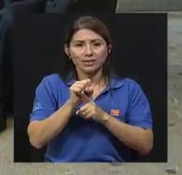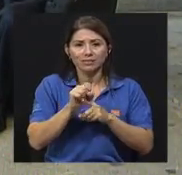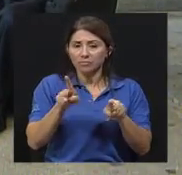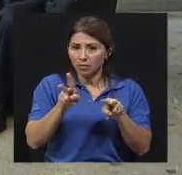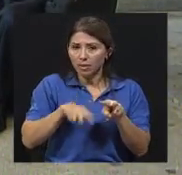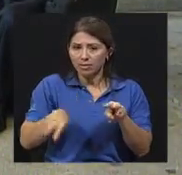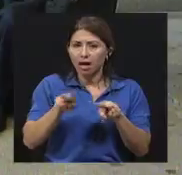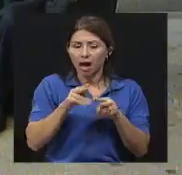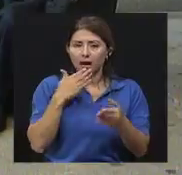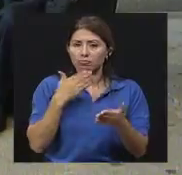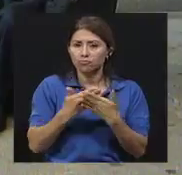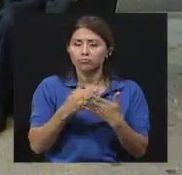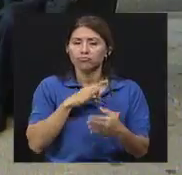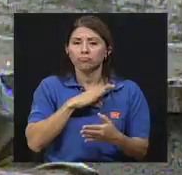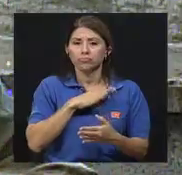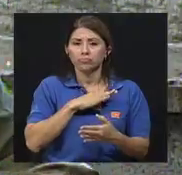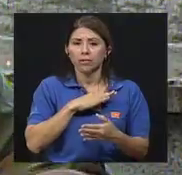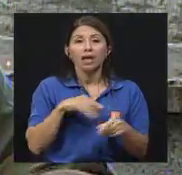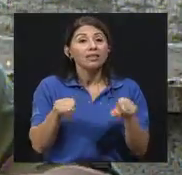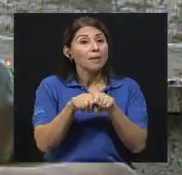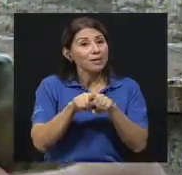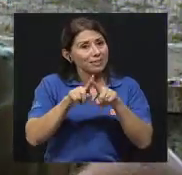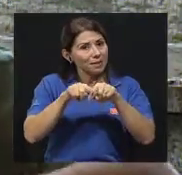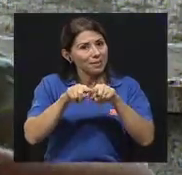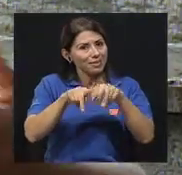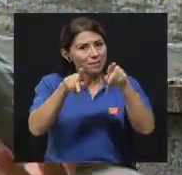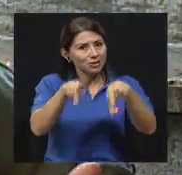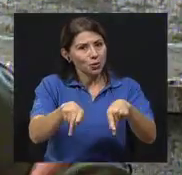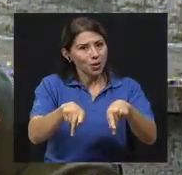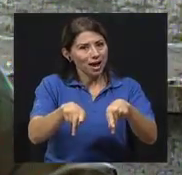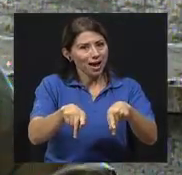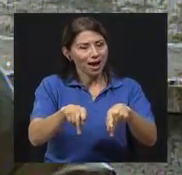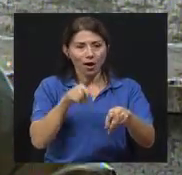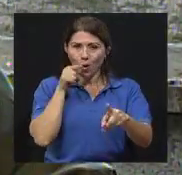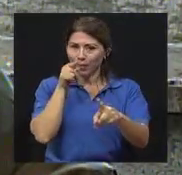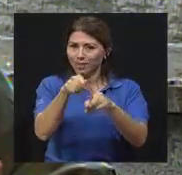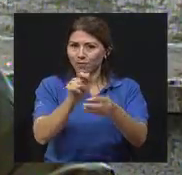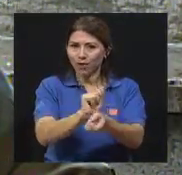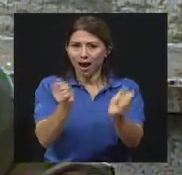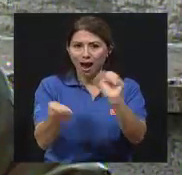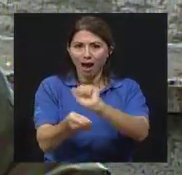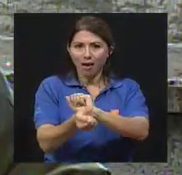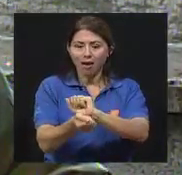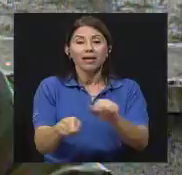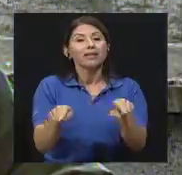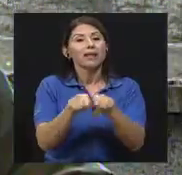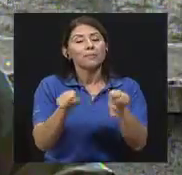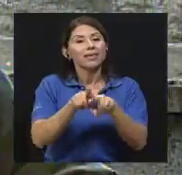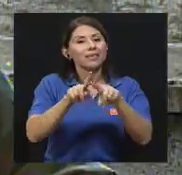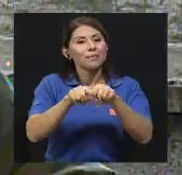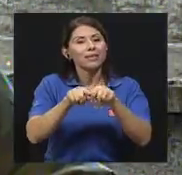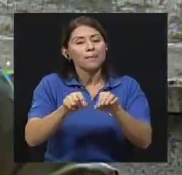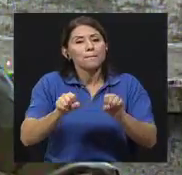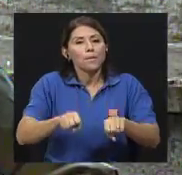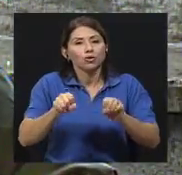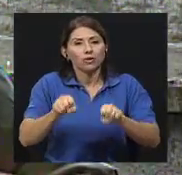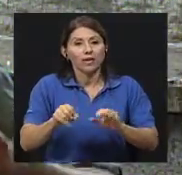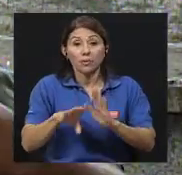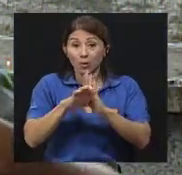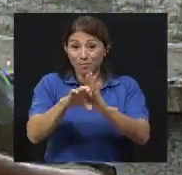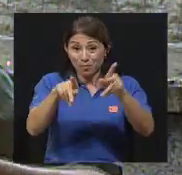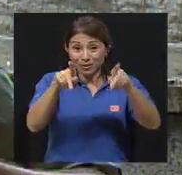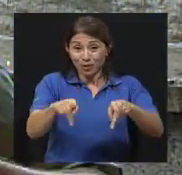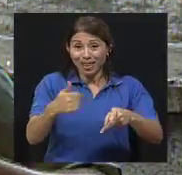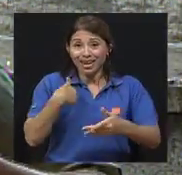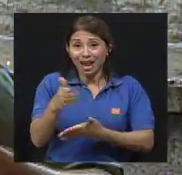uno los objetivos van a variar de acuerdo también a la persona y de acuerdo también a las posibilidades. Porque ciertamente, si se presenta un